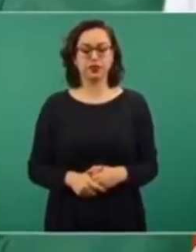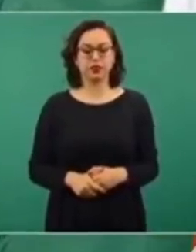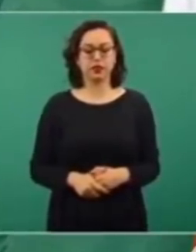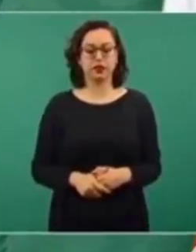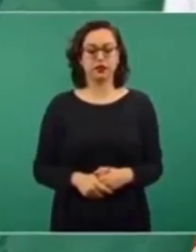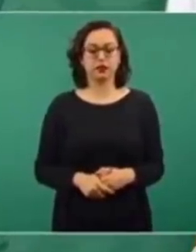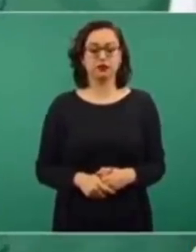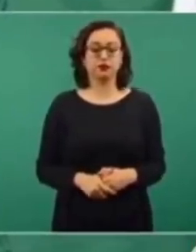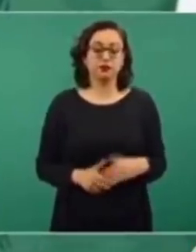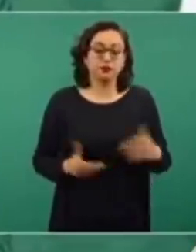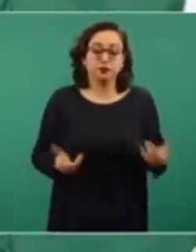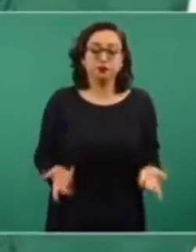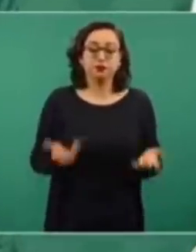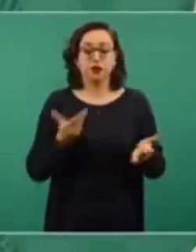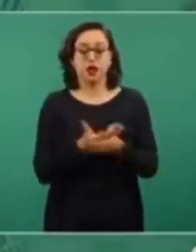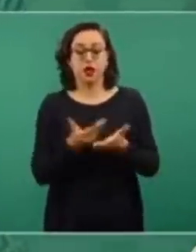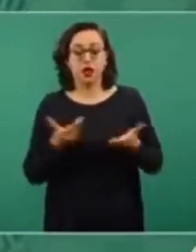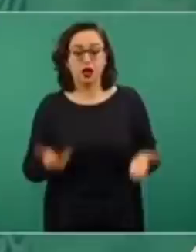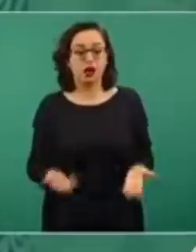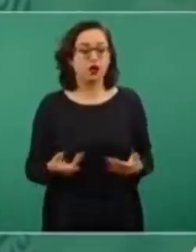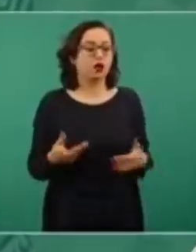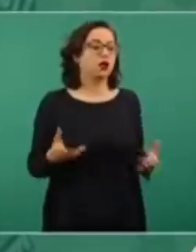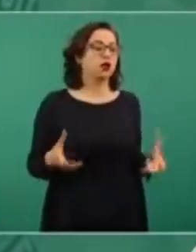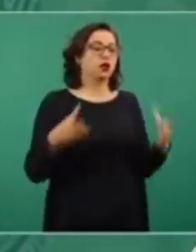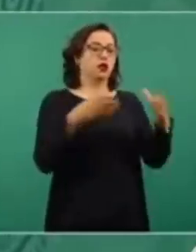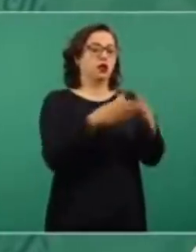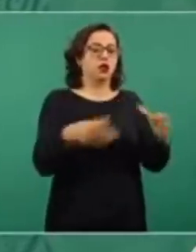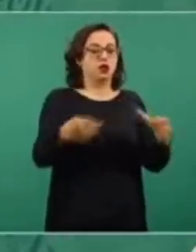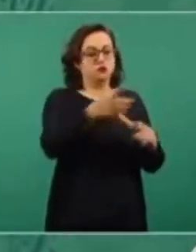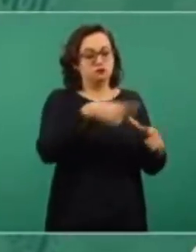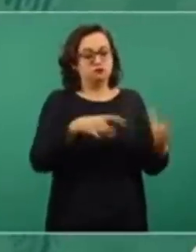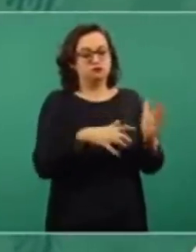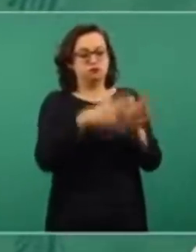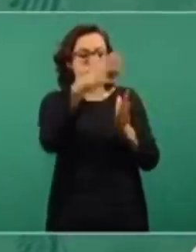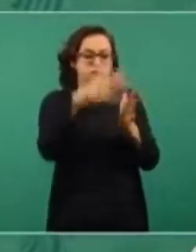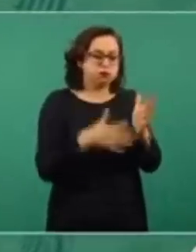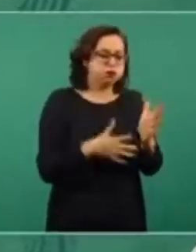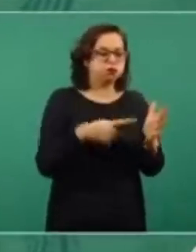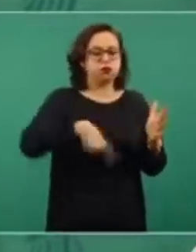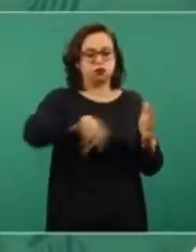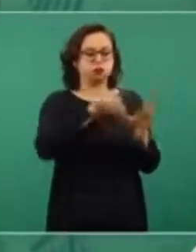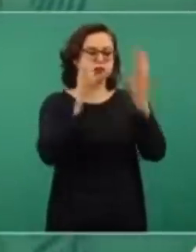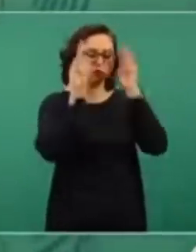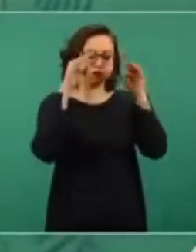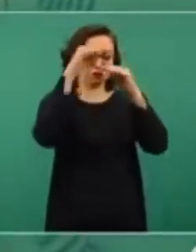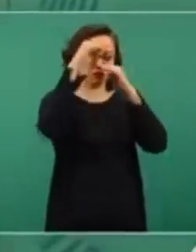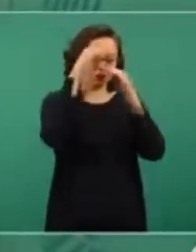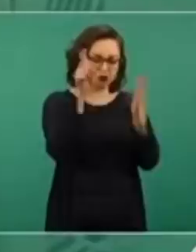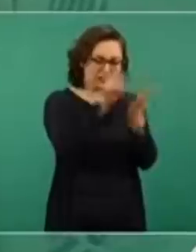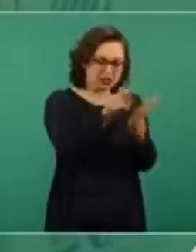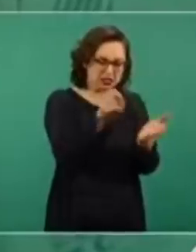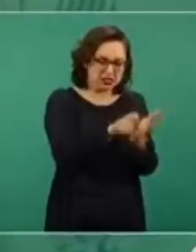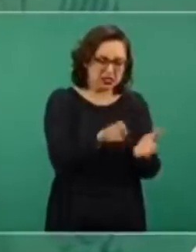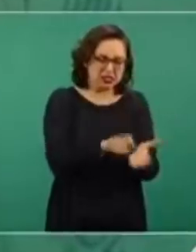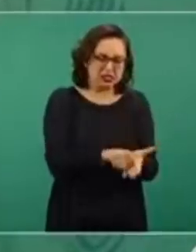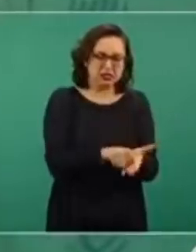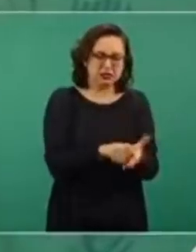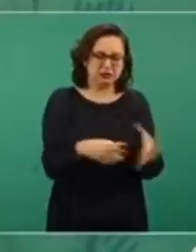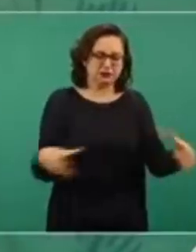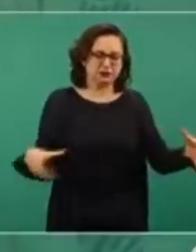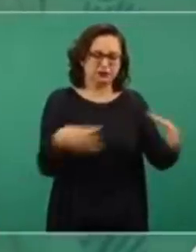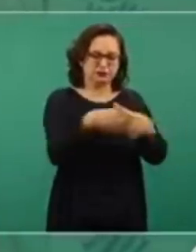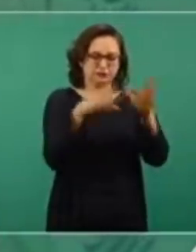articulistas o intelectuales orgánicos del conservadurismo, del conservadurismo